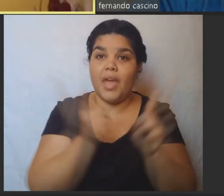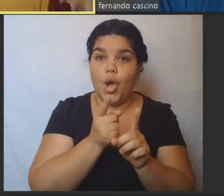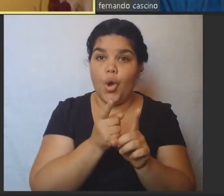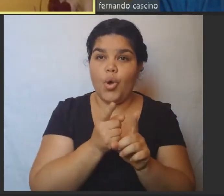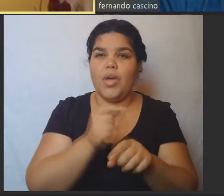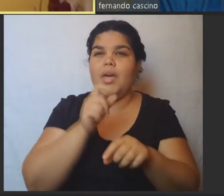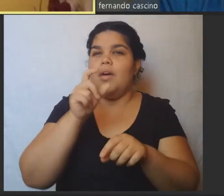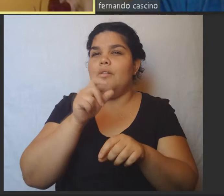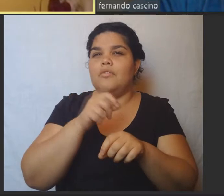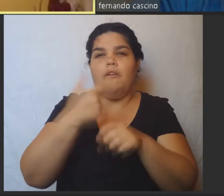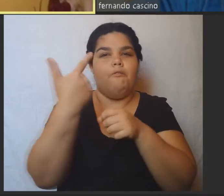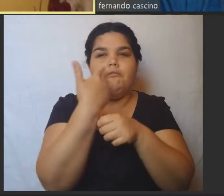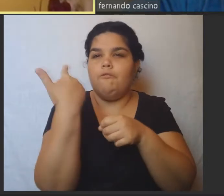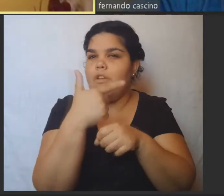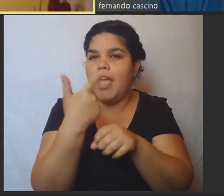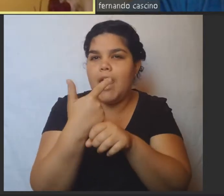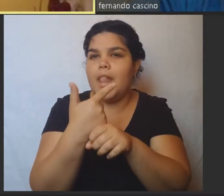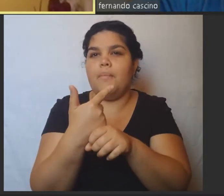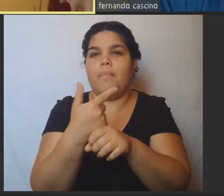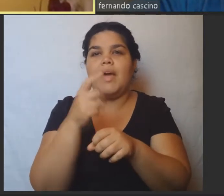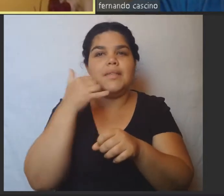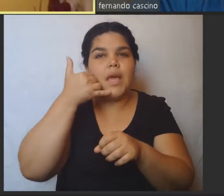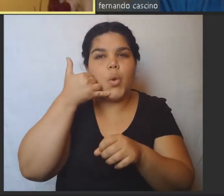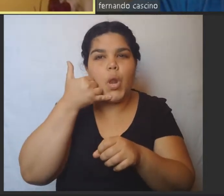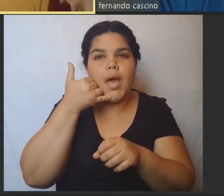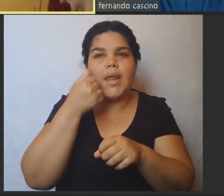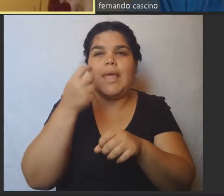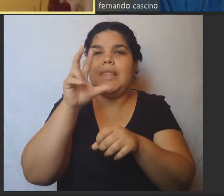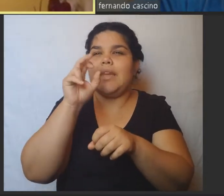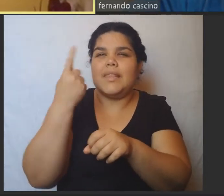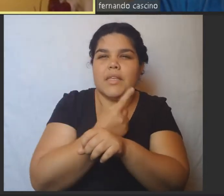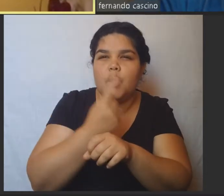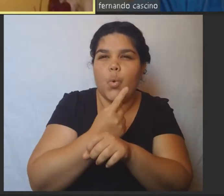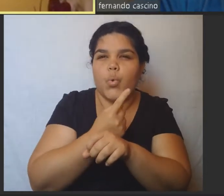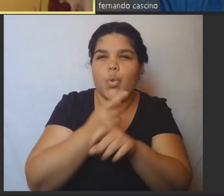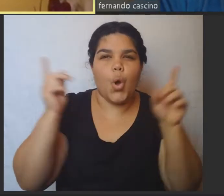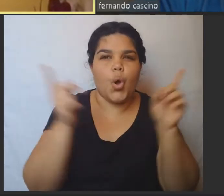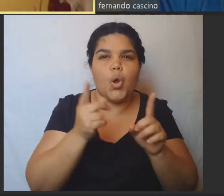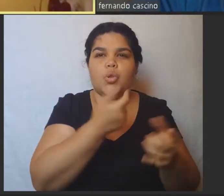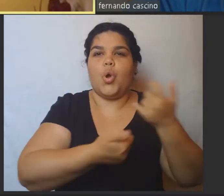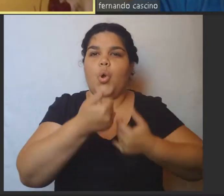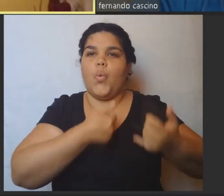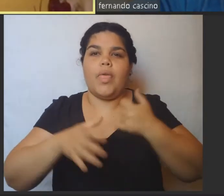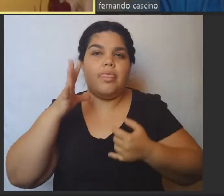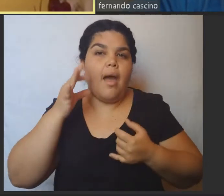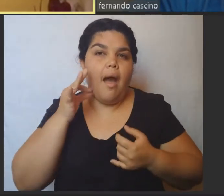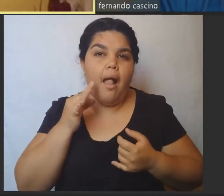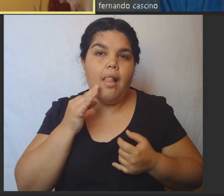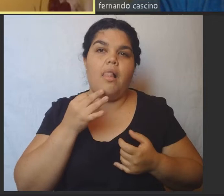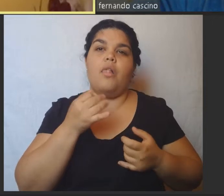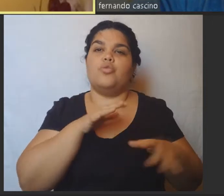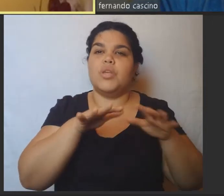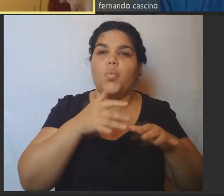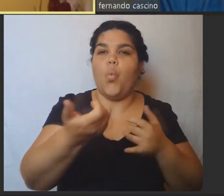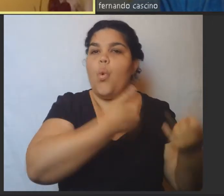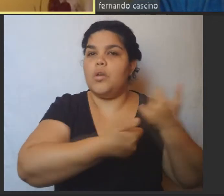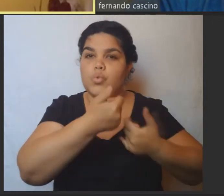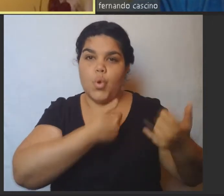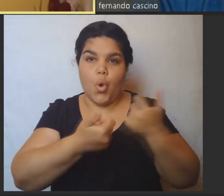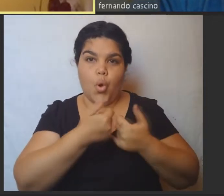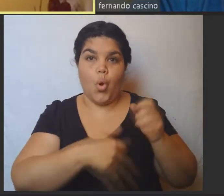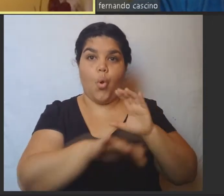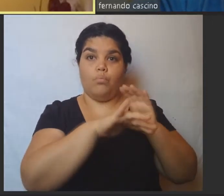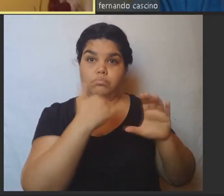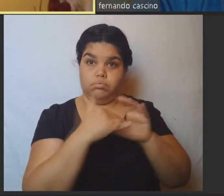videito puede firmarse con su celular no más de 30 segundos contándonos su situación o lo que nos quiera